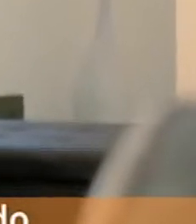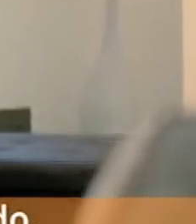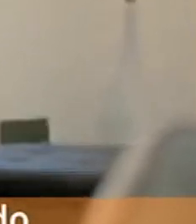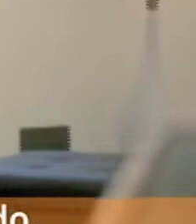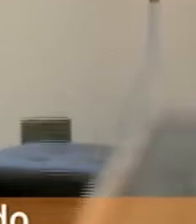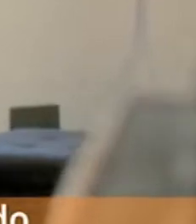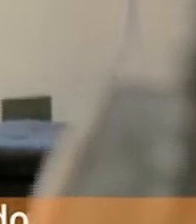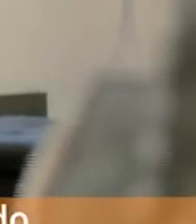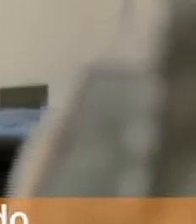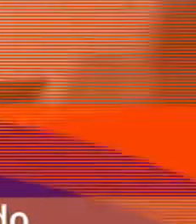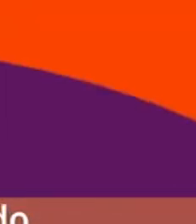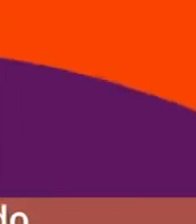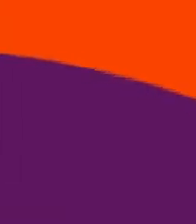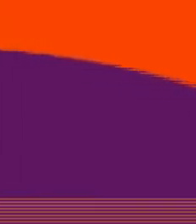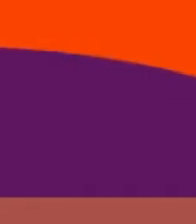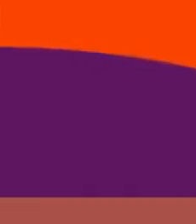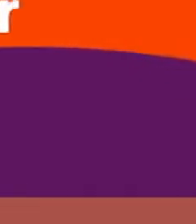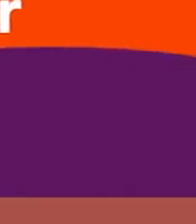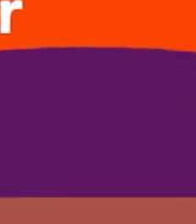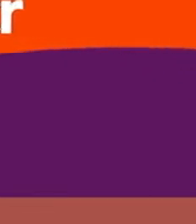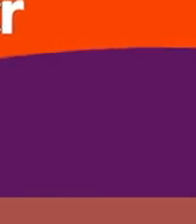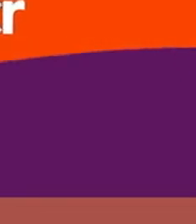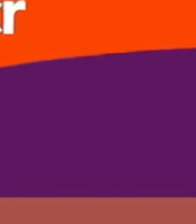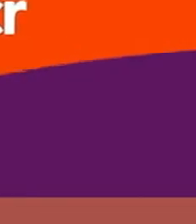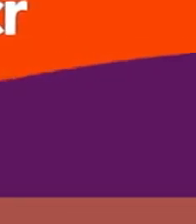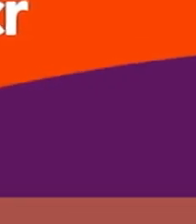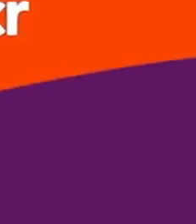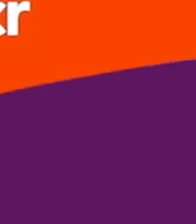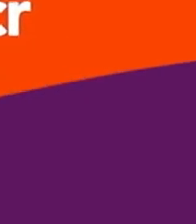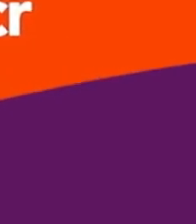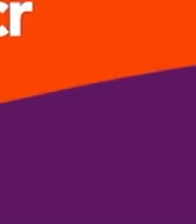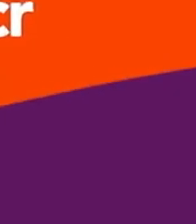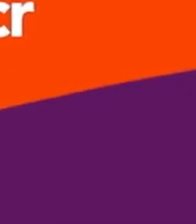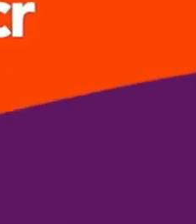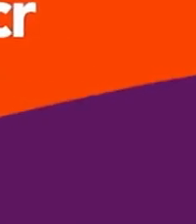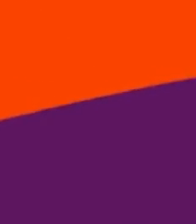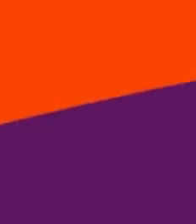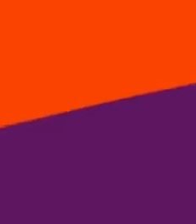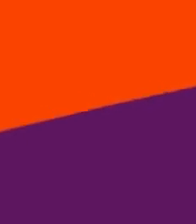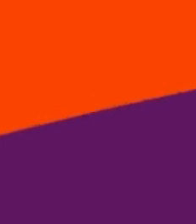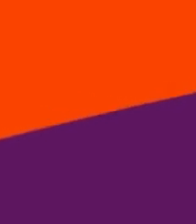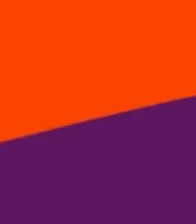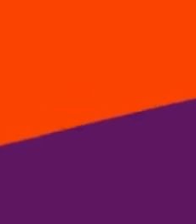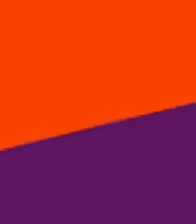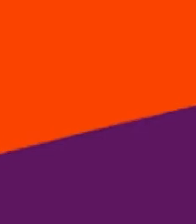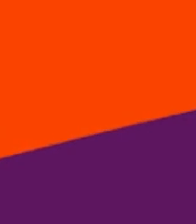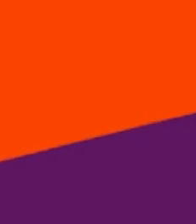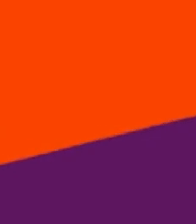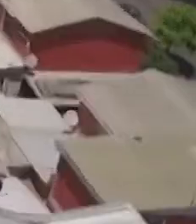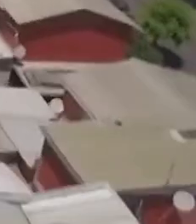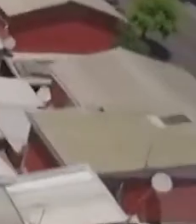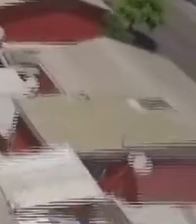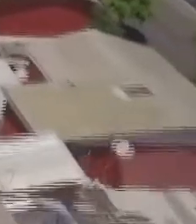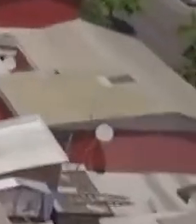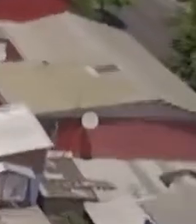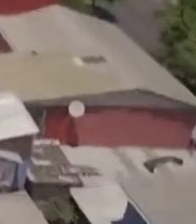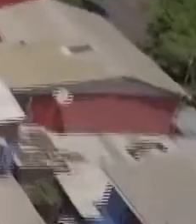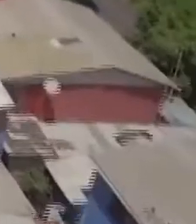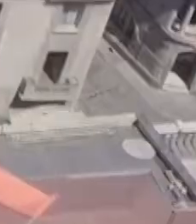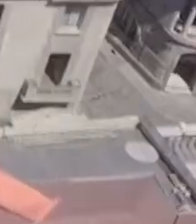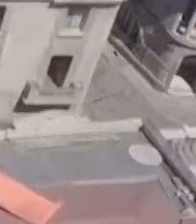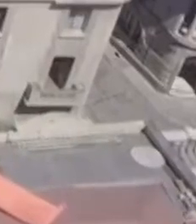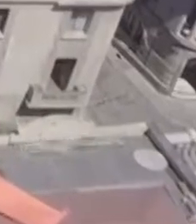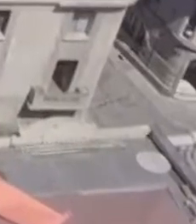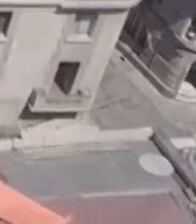con una de las tasas más bajas del mercado. Solicítelo ya. Banco Popular. Construimos bienestar. Toda casa